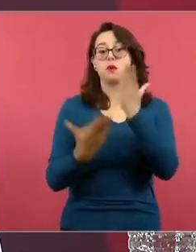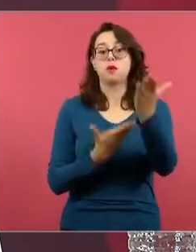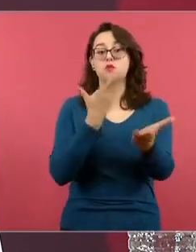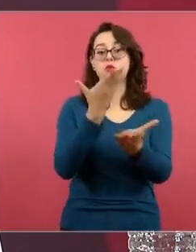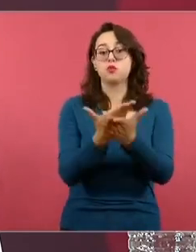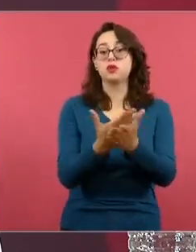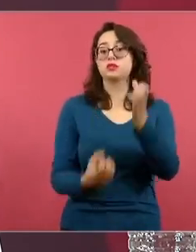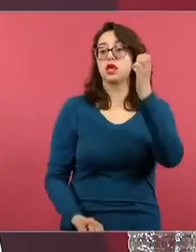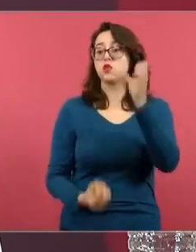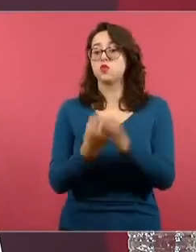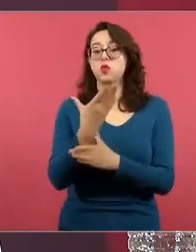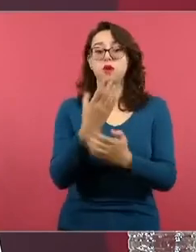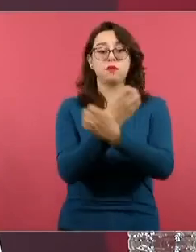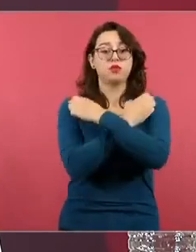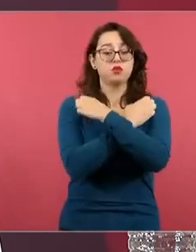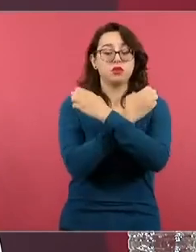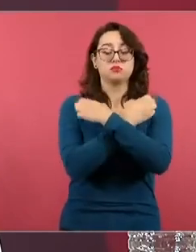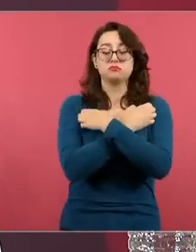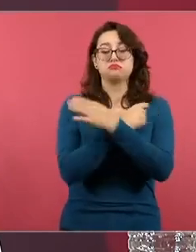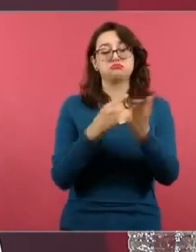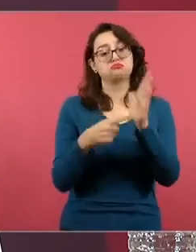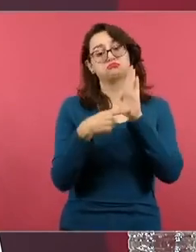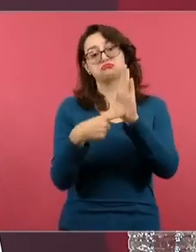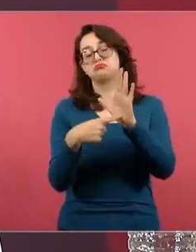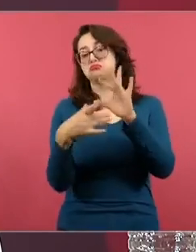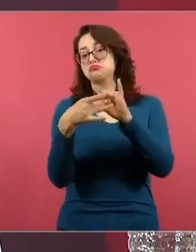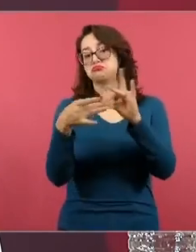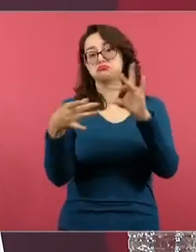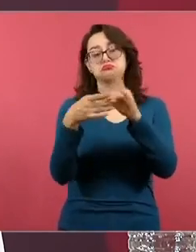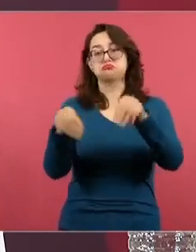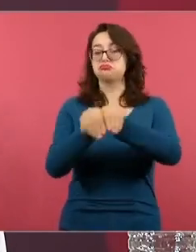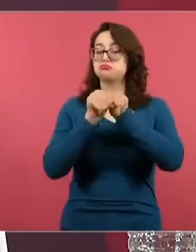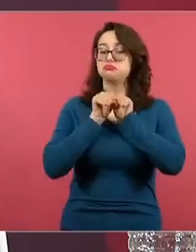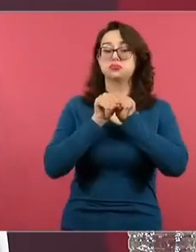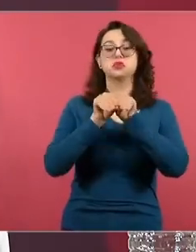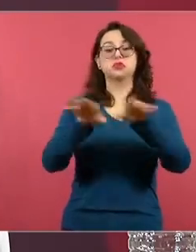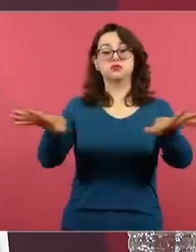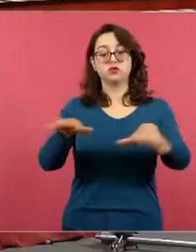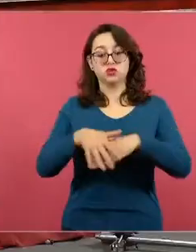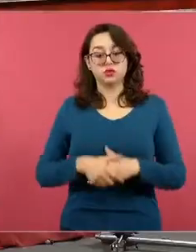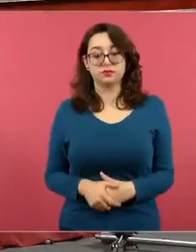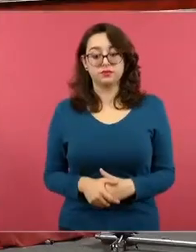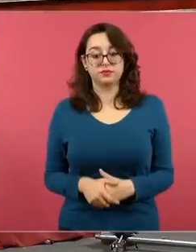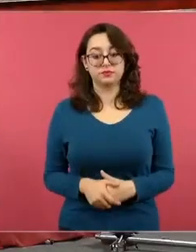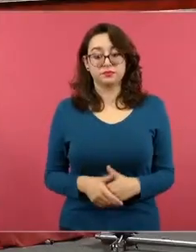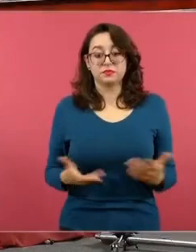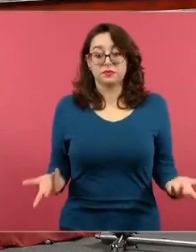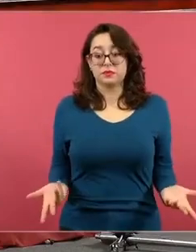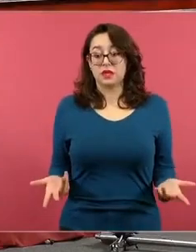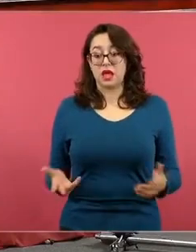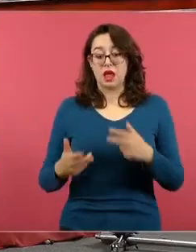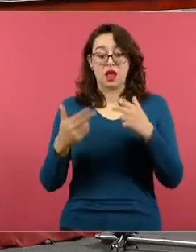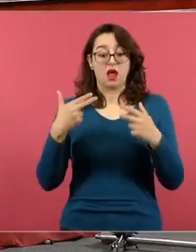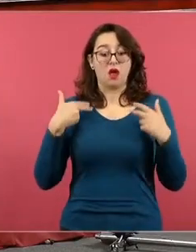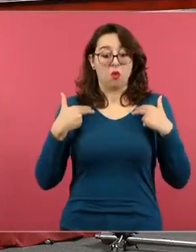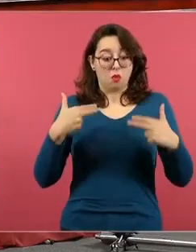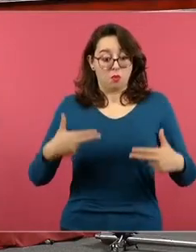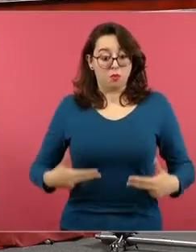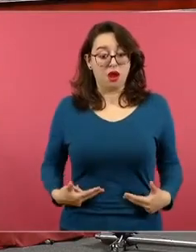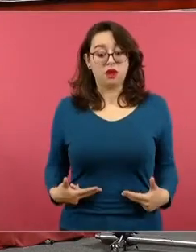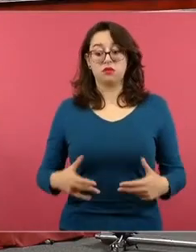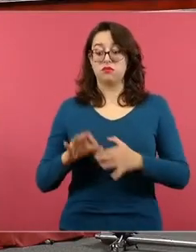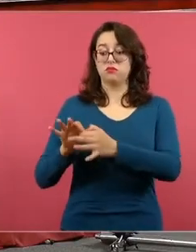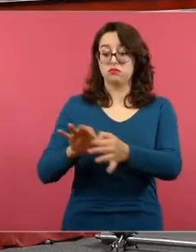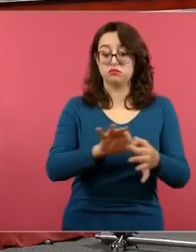transformar la educación en México una propuesta pedagógica que se basa en una educación humanista y científica